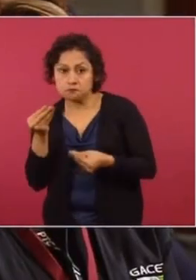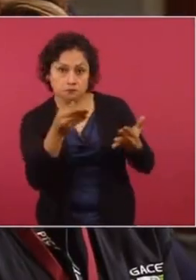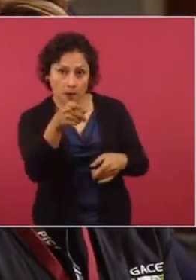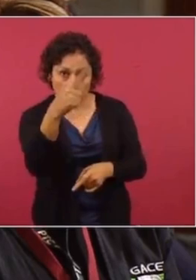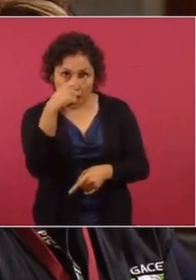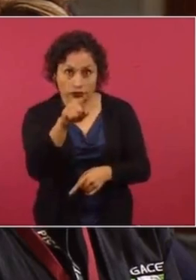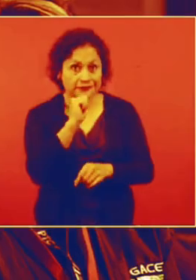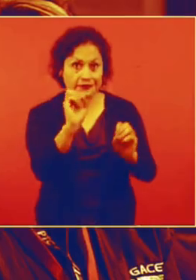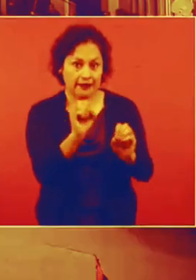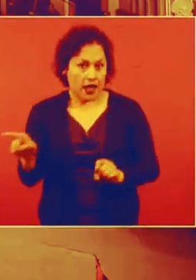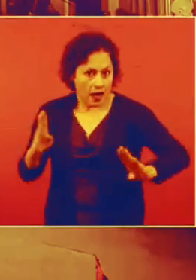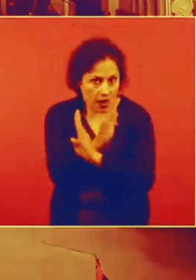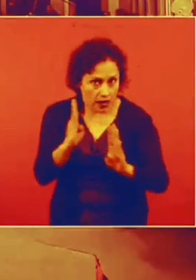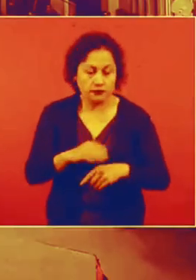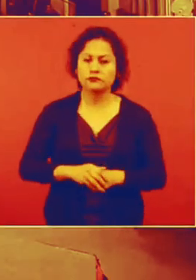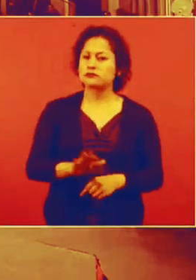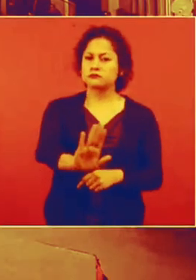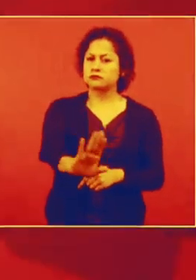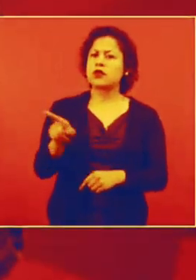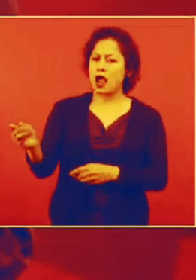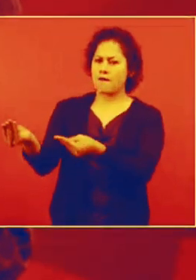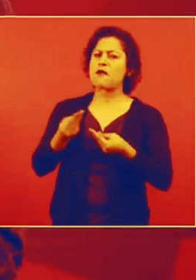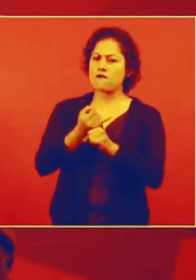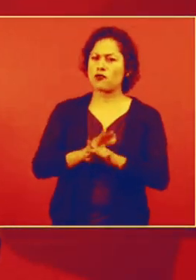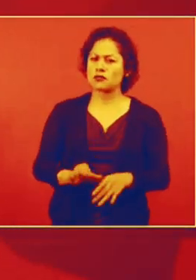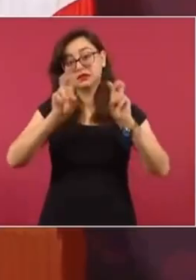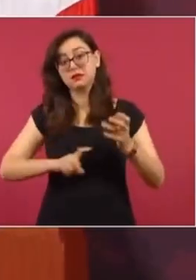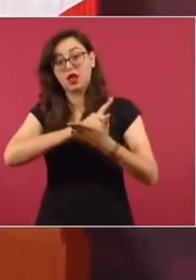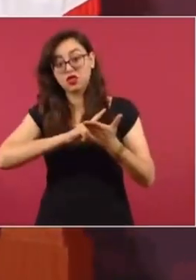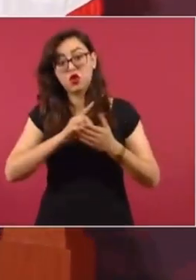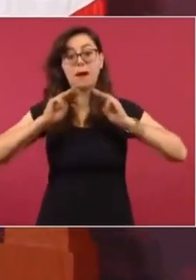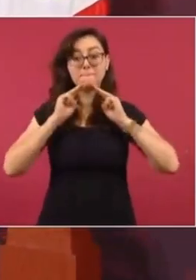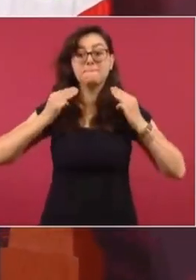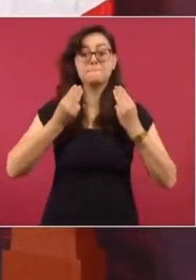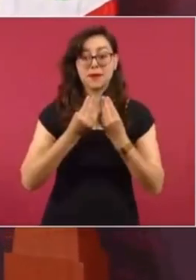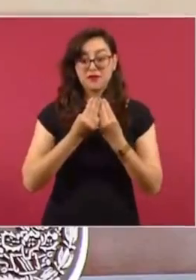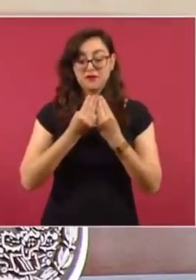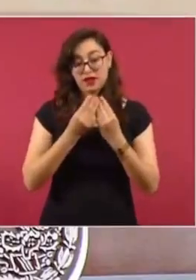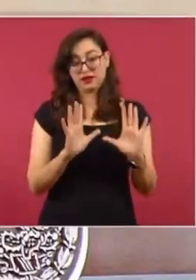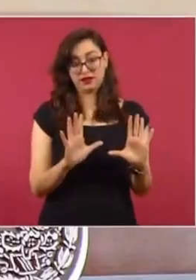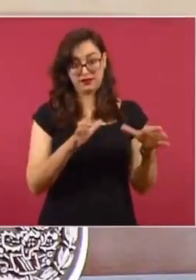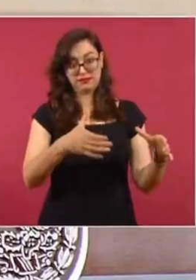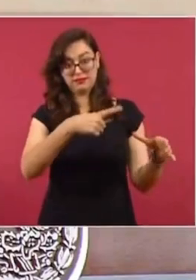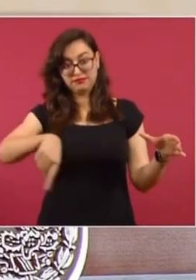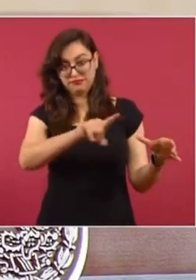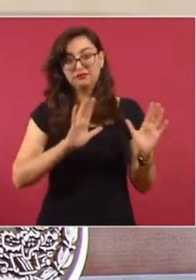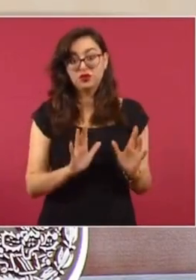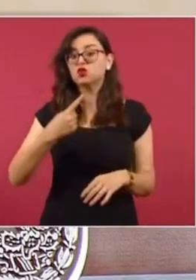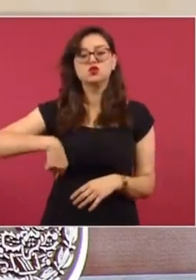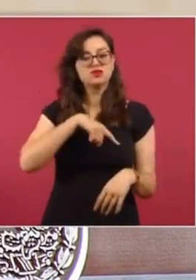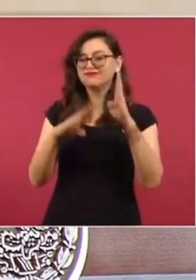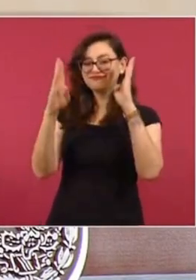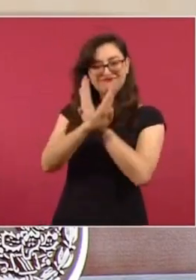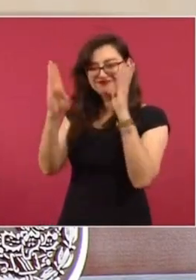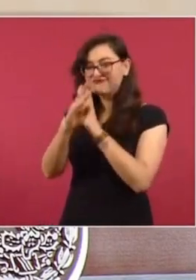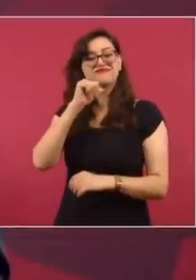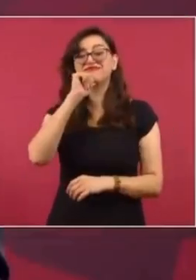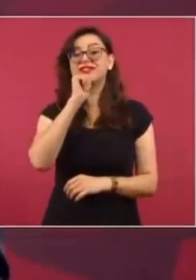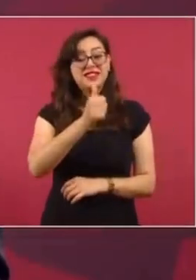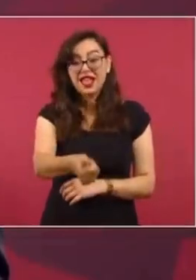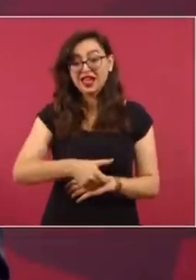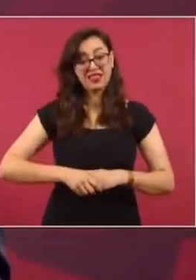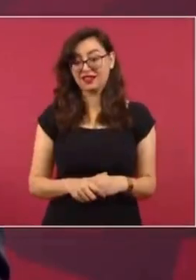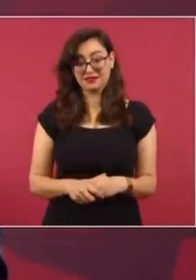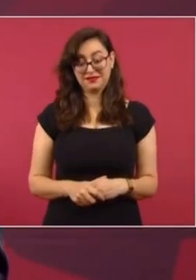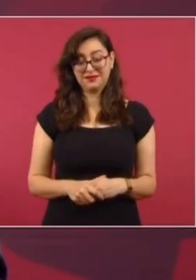Es decir, que se trata de espionaje. Me informan, y es un trabajo de inteligencia. Nada más que le quede claro, nosotros no espiamos a nadie. No es